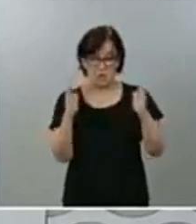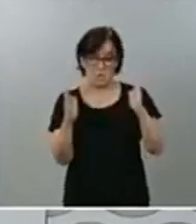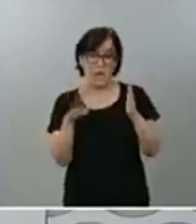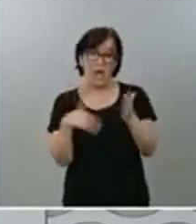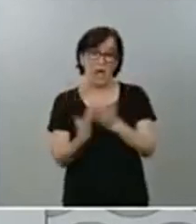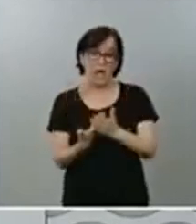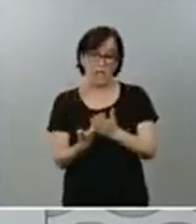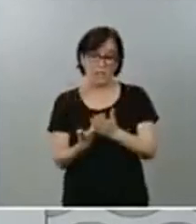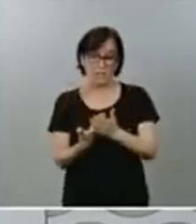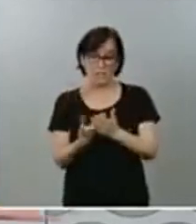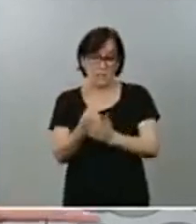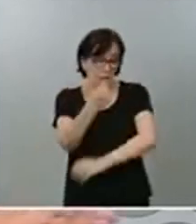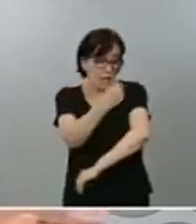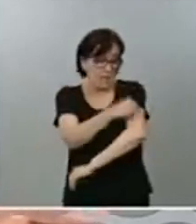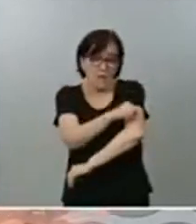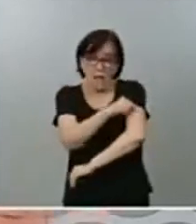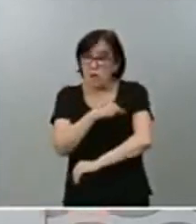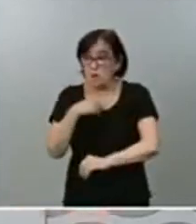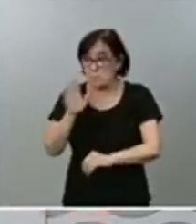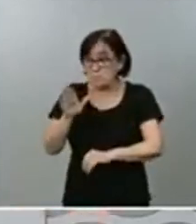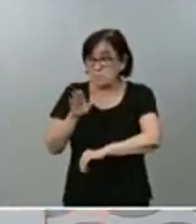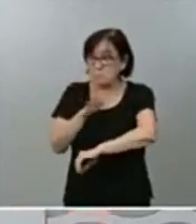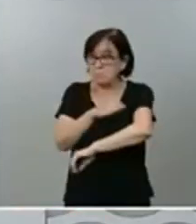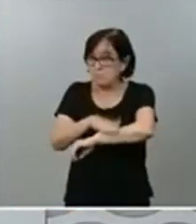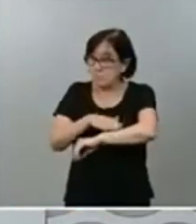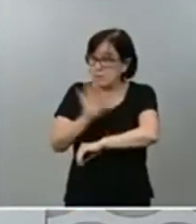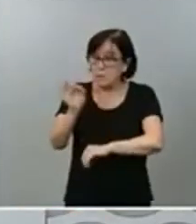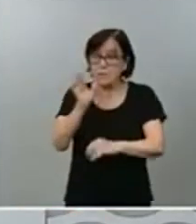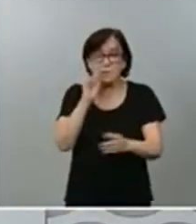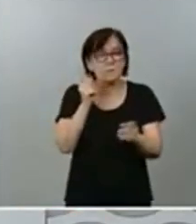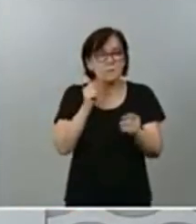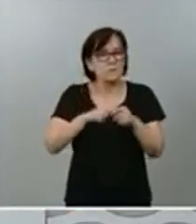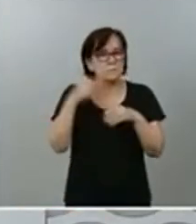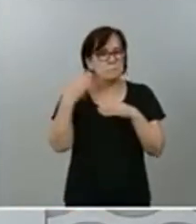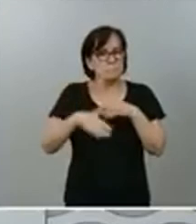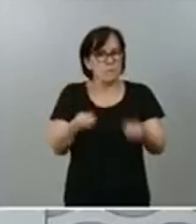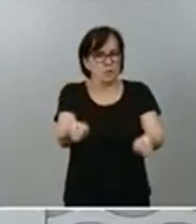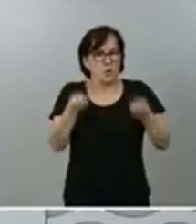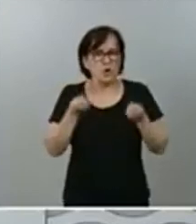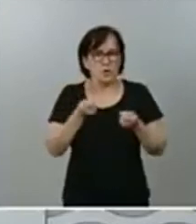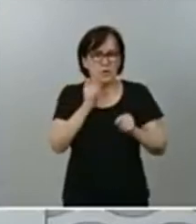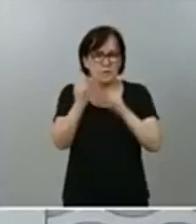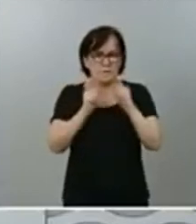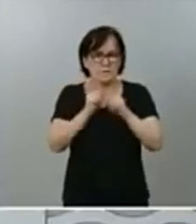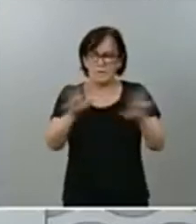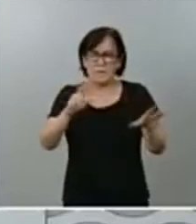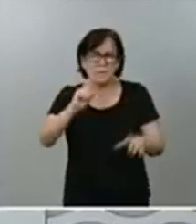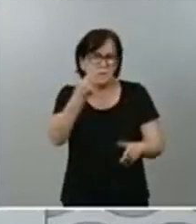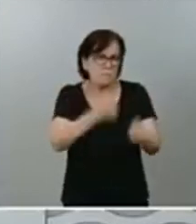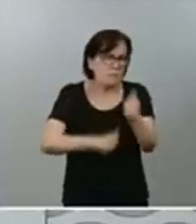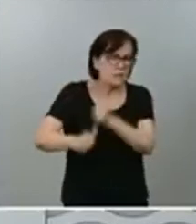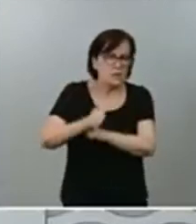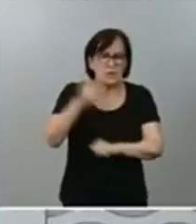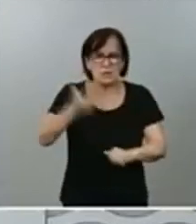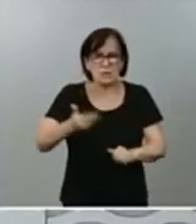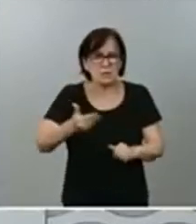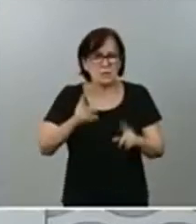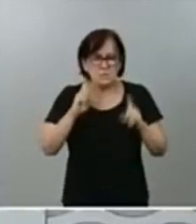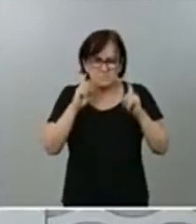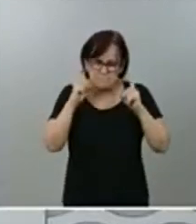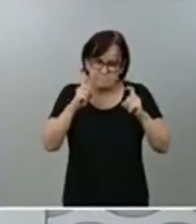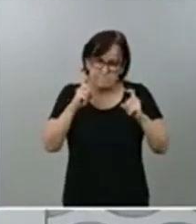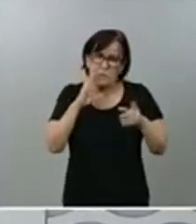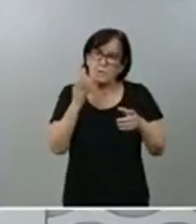vacuna, ¿verdad, ministro?, mantengamos a raya el virus, que es una tarea prioritaria, esencial, que exige de intensidad la coordinación,